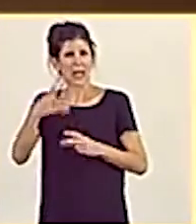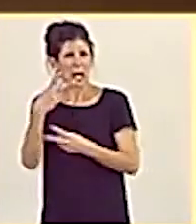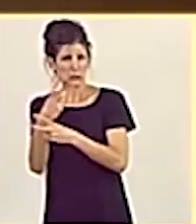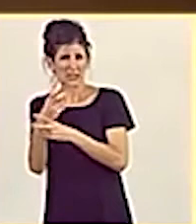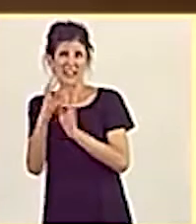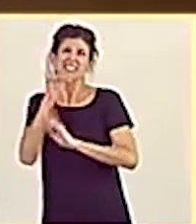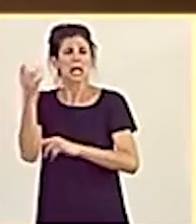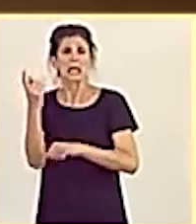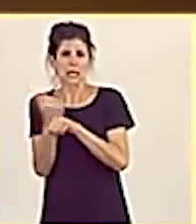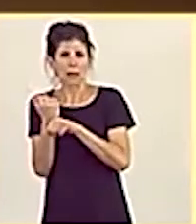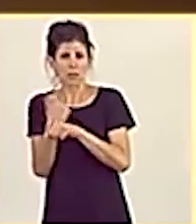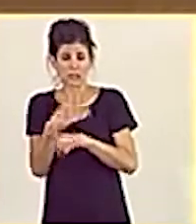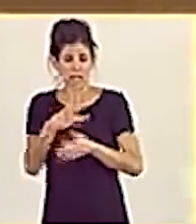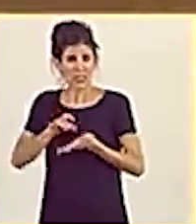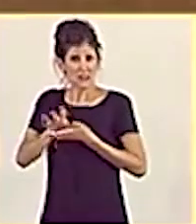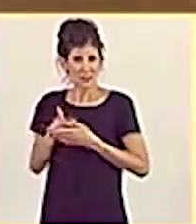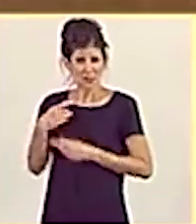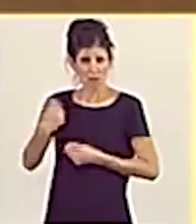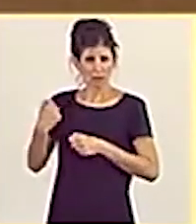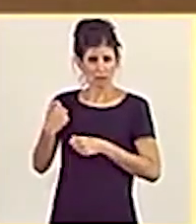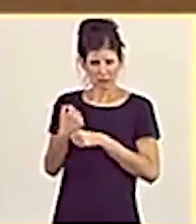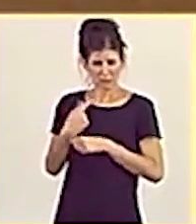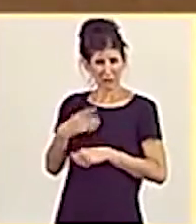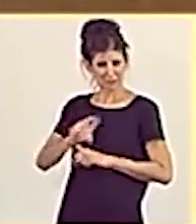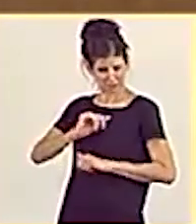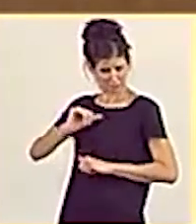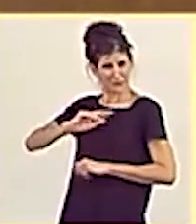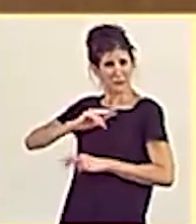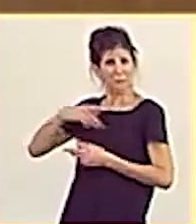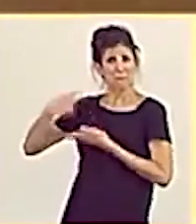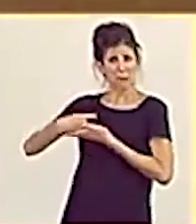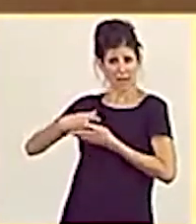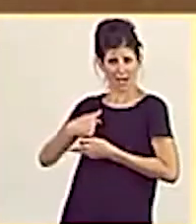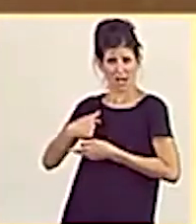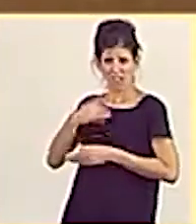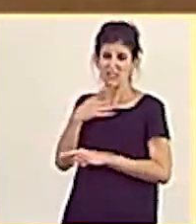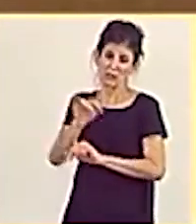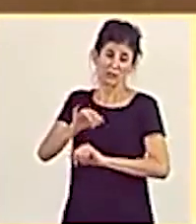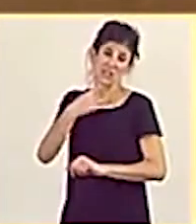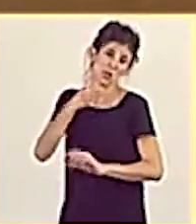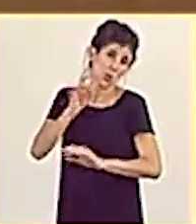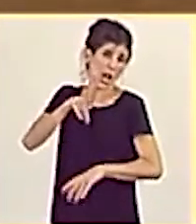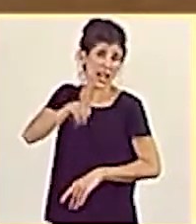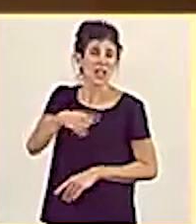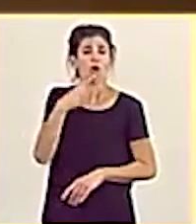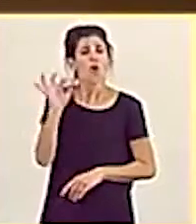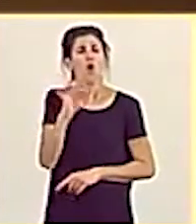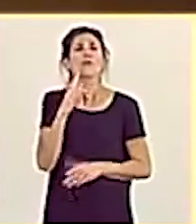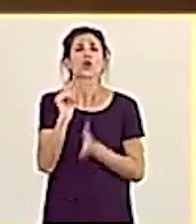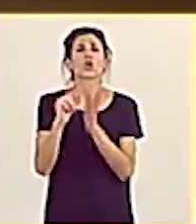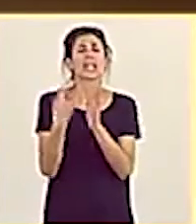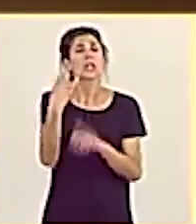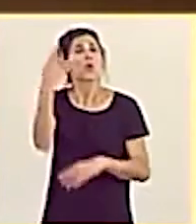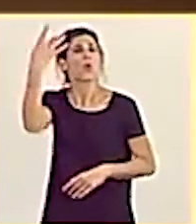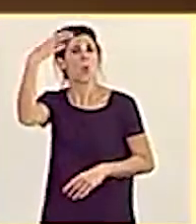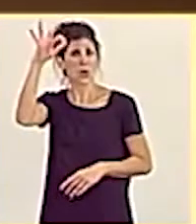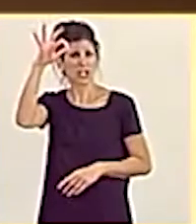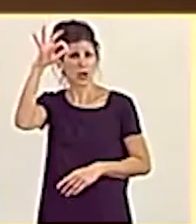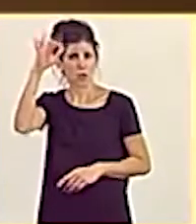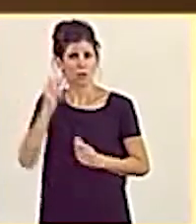trabajadores se paguen su despido, como ustedes defienden. O, por ejemplo, imagínese que hubiéramos desplegado el contrato único, que